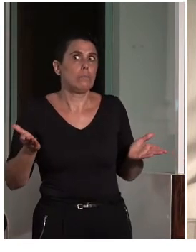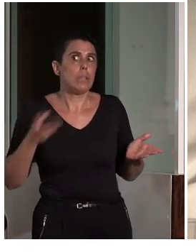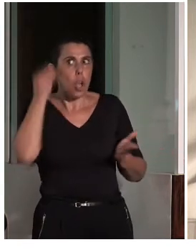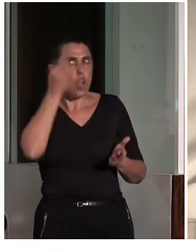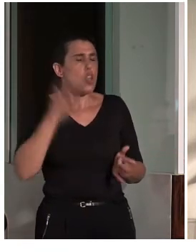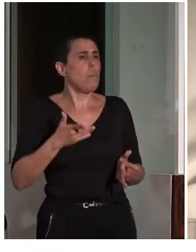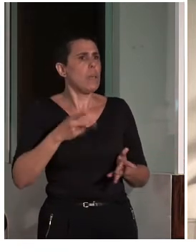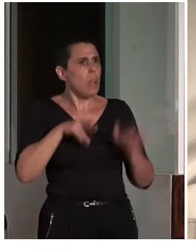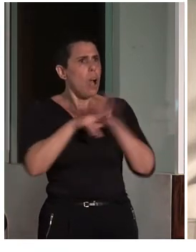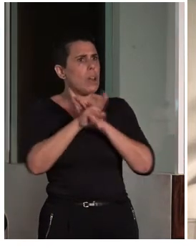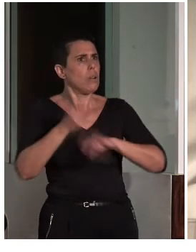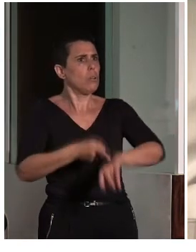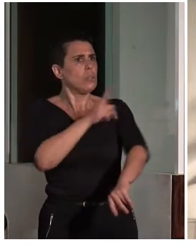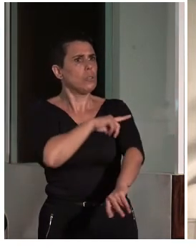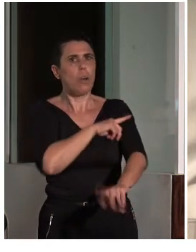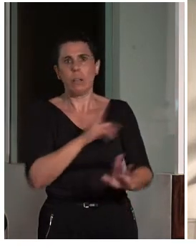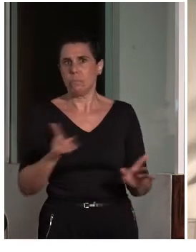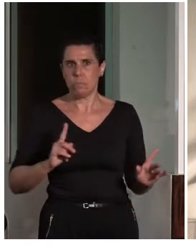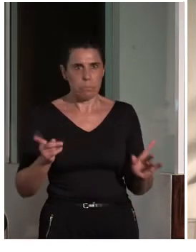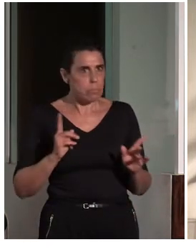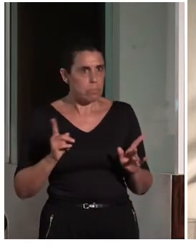recursos. Esto es un acto…,